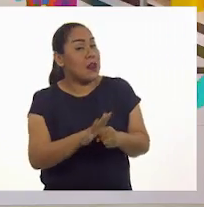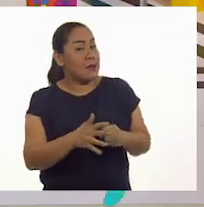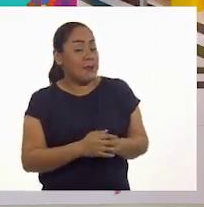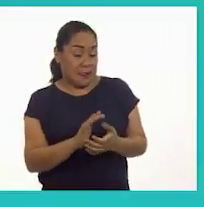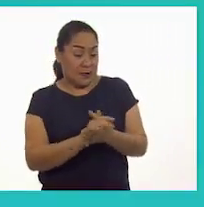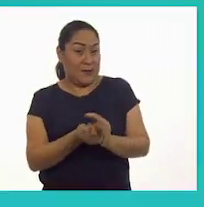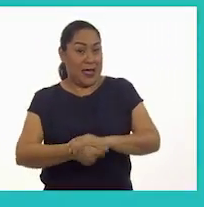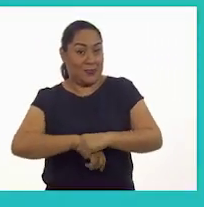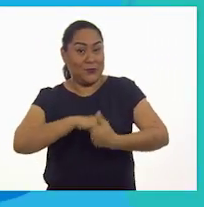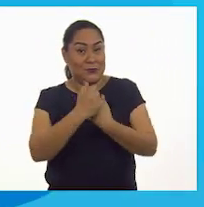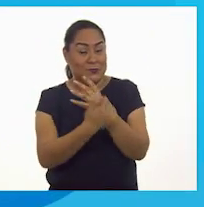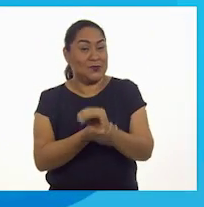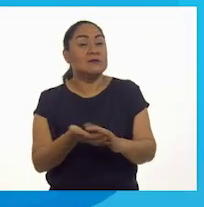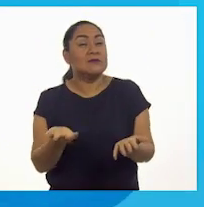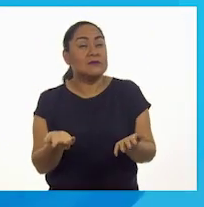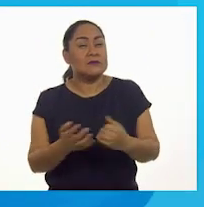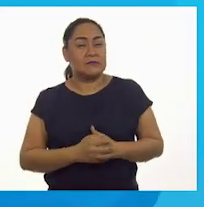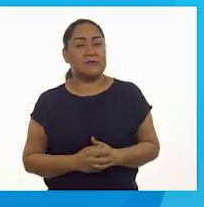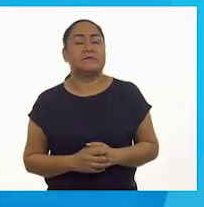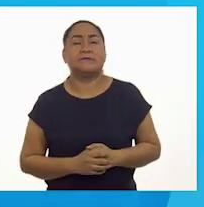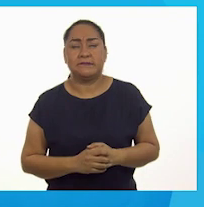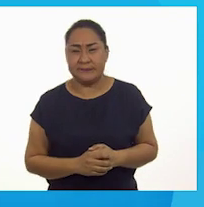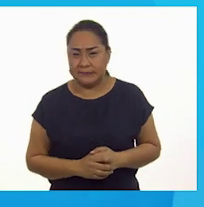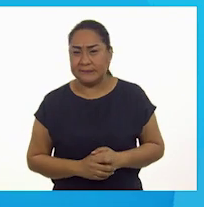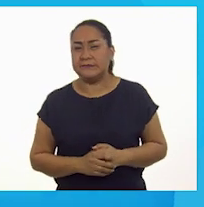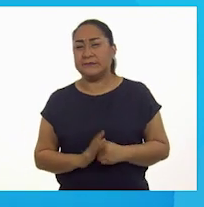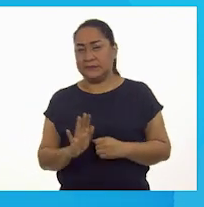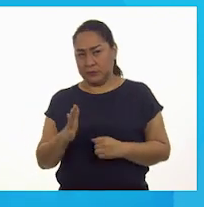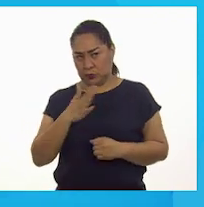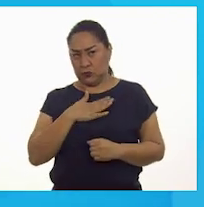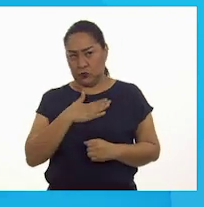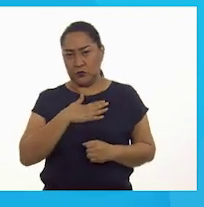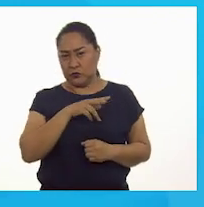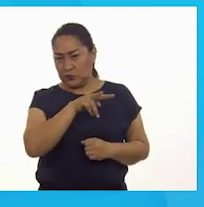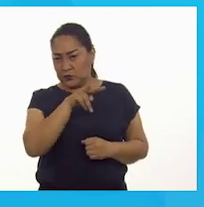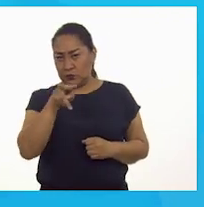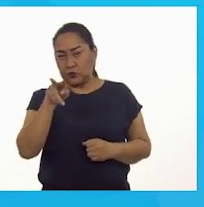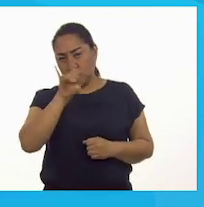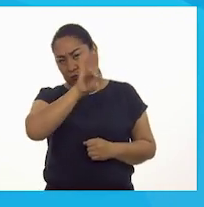manos. Me lavo las manos. Muy bien. Voy a pegarlas de este lado.